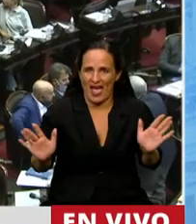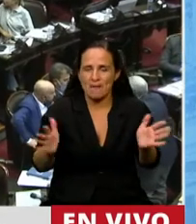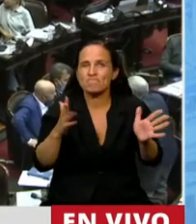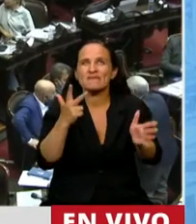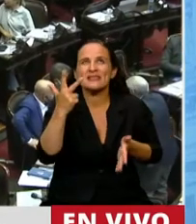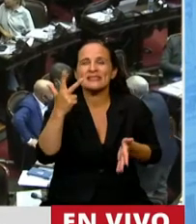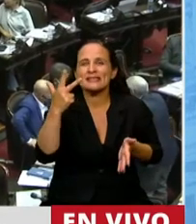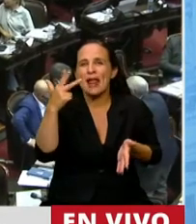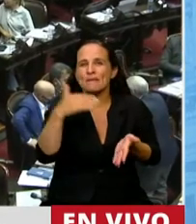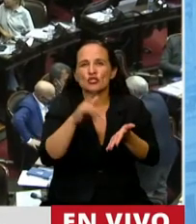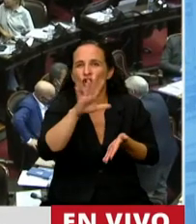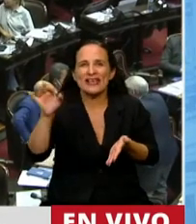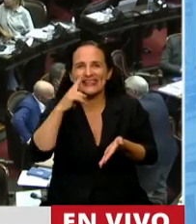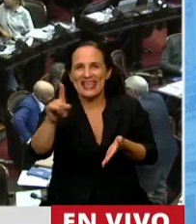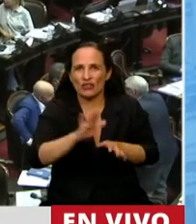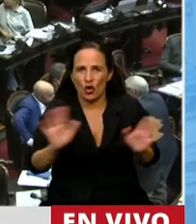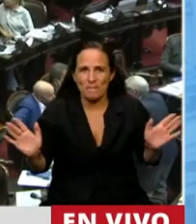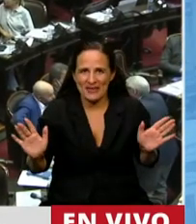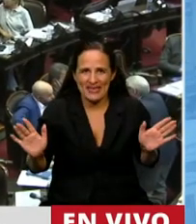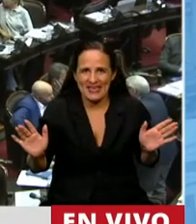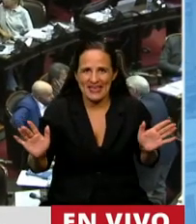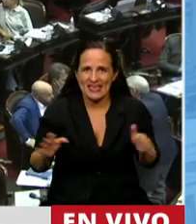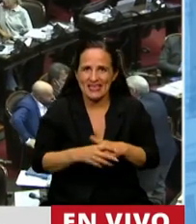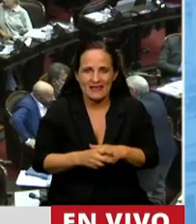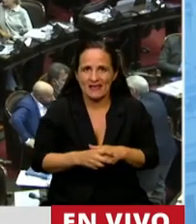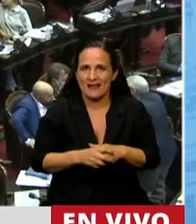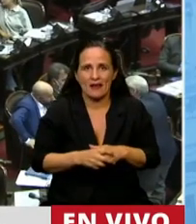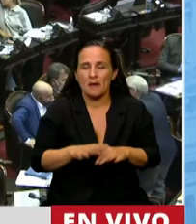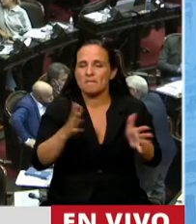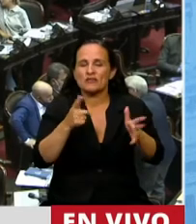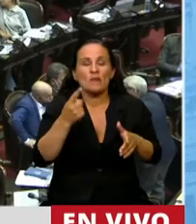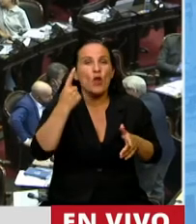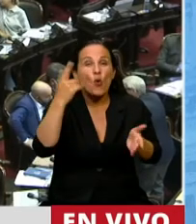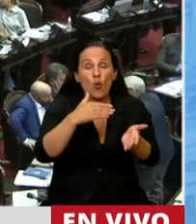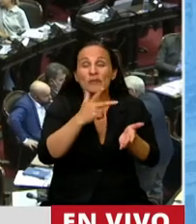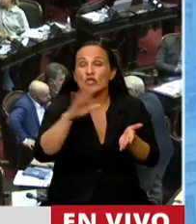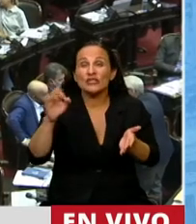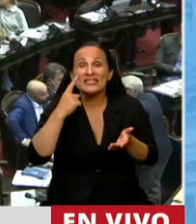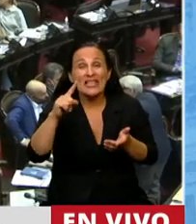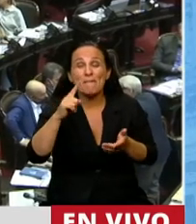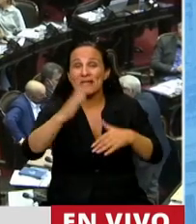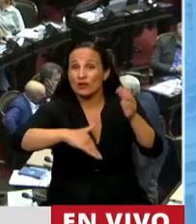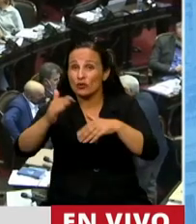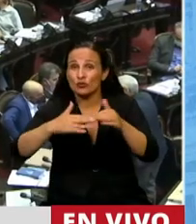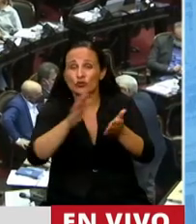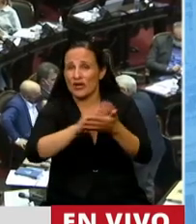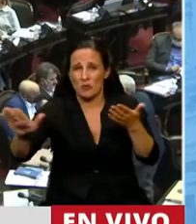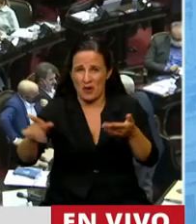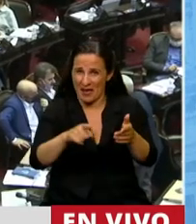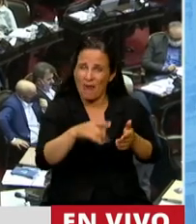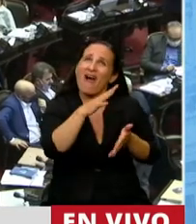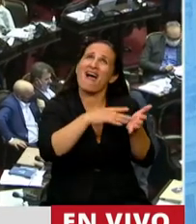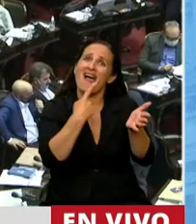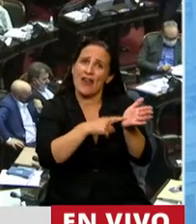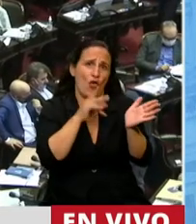de familias que sufren el déficit habitacional y hay que construir 1.300.000 viviendas nuevas. Bueno, acá no se plantea nada de eso,